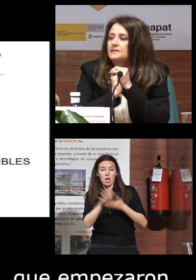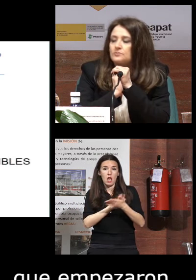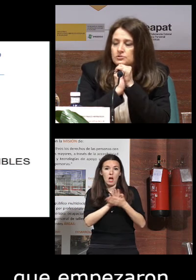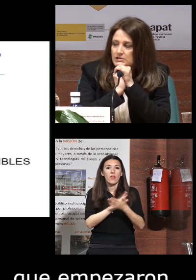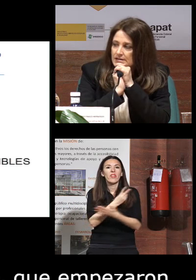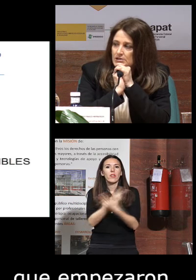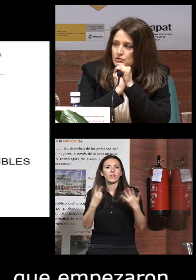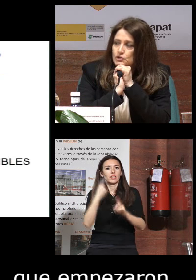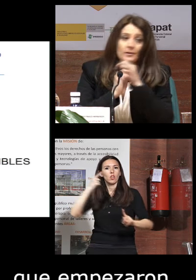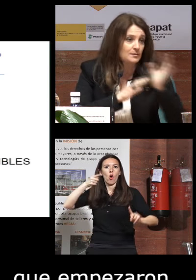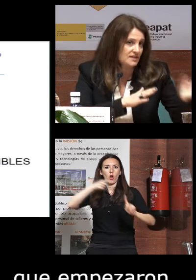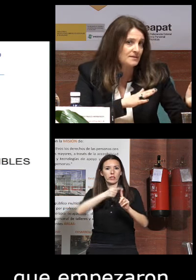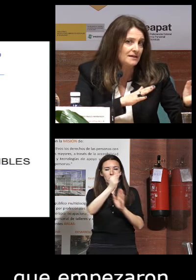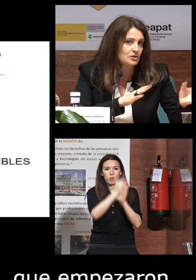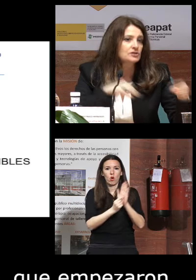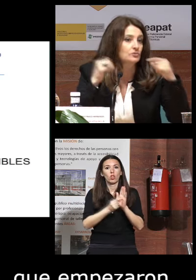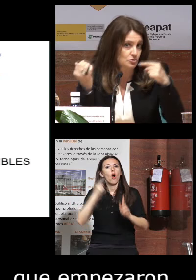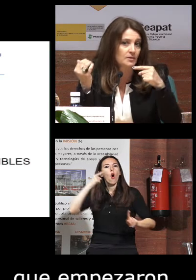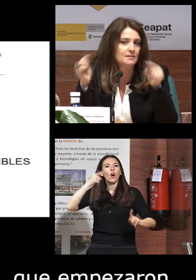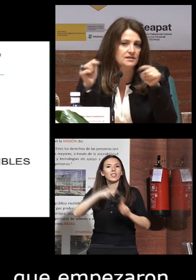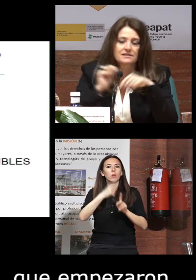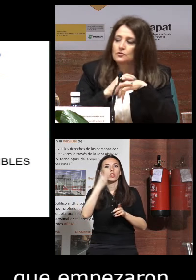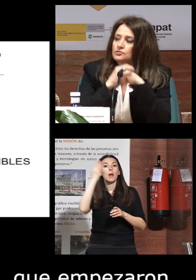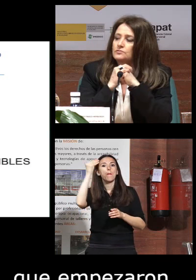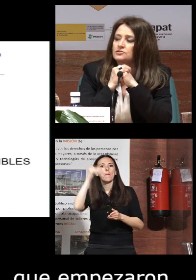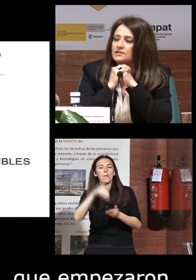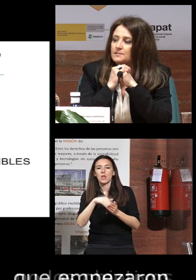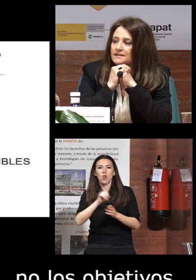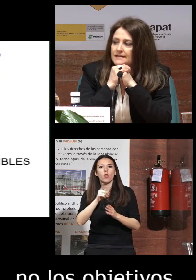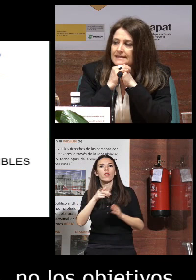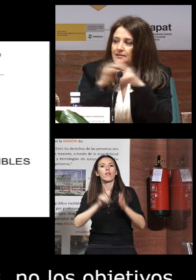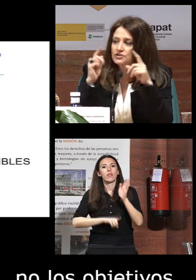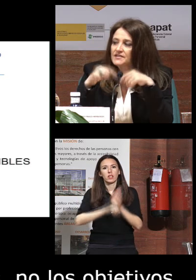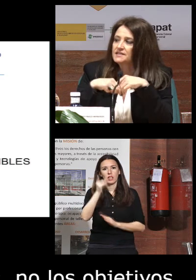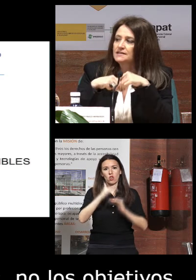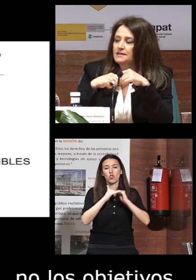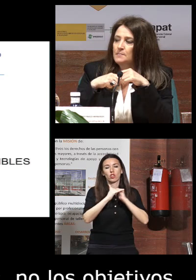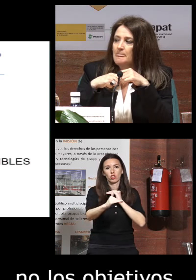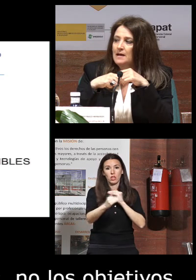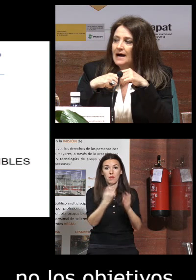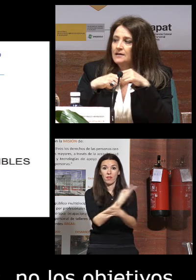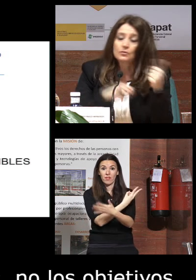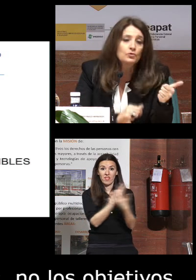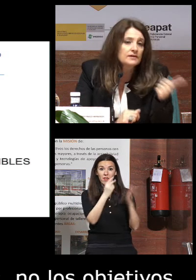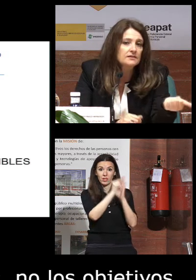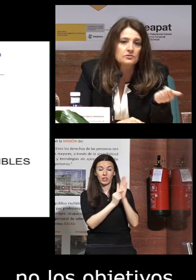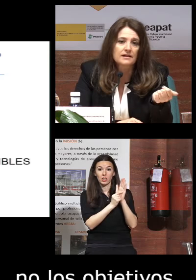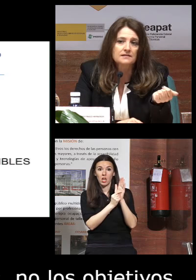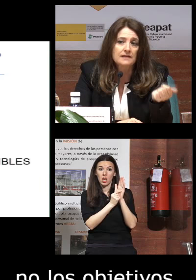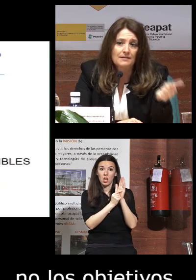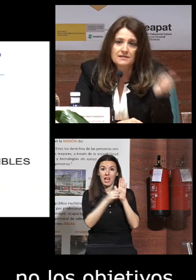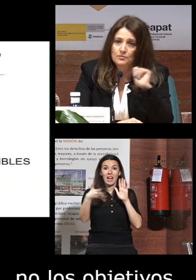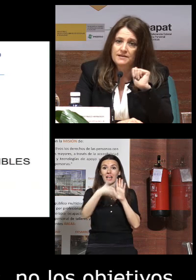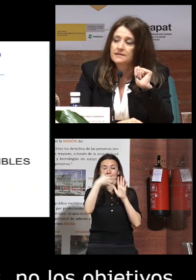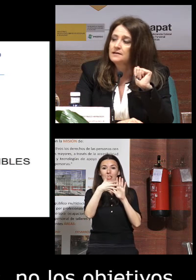objetivos no los objetivos del milenio sino los objetivos de desarrollo sostenible de los 17 hay uno el quinto que